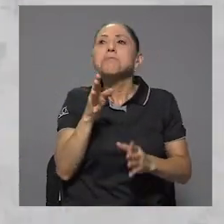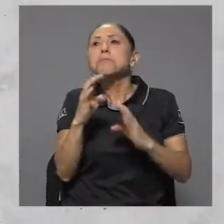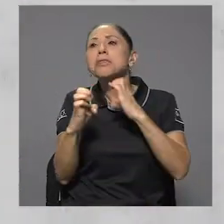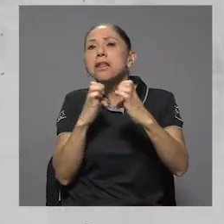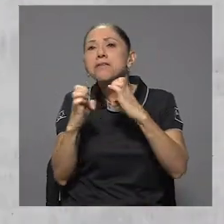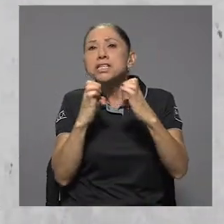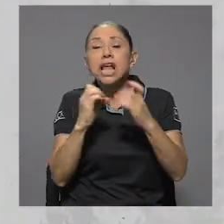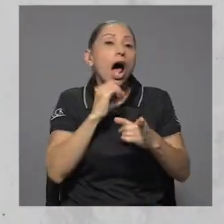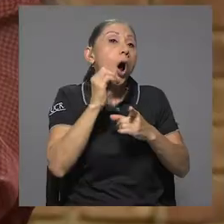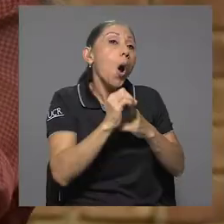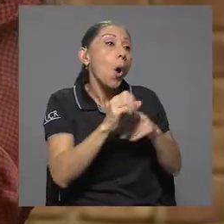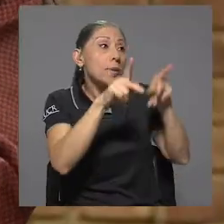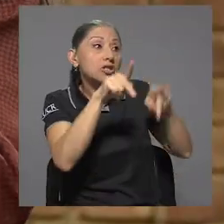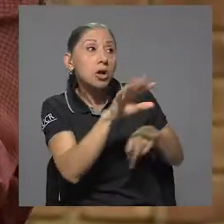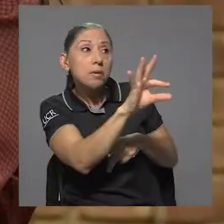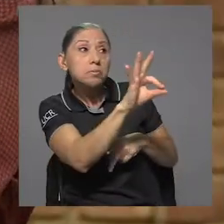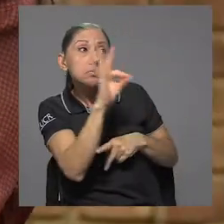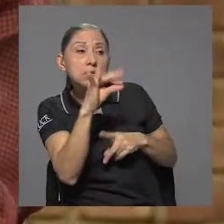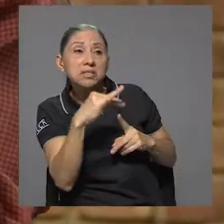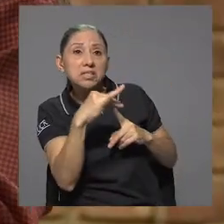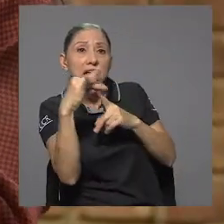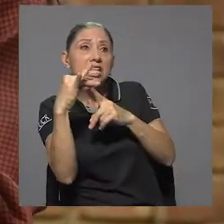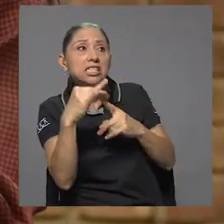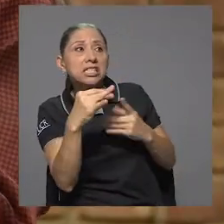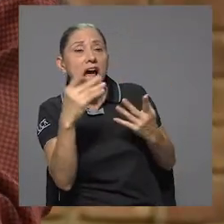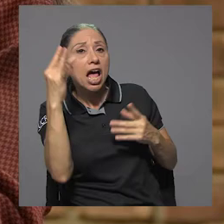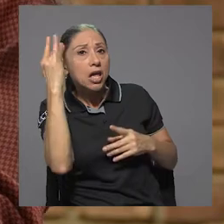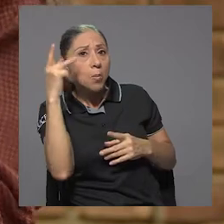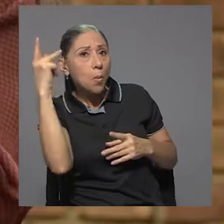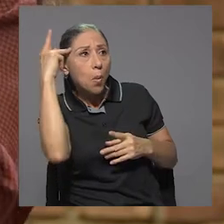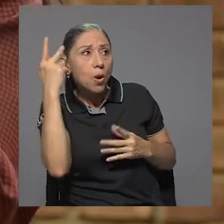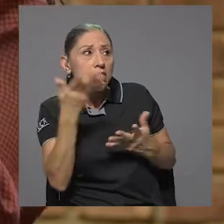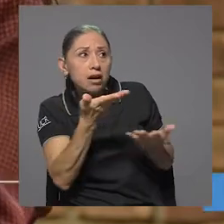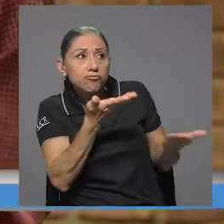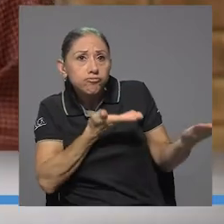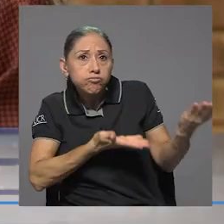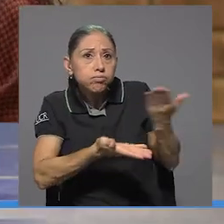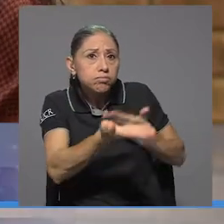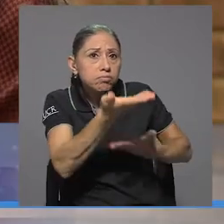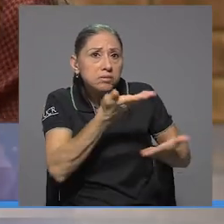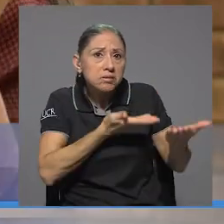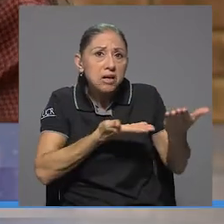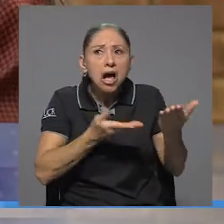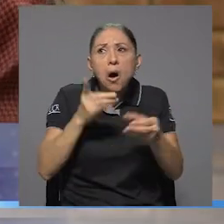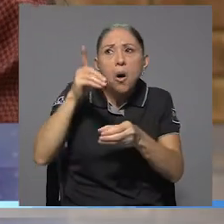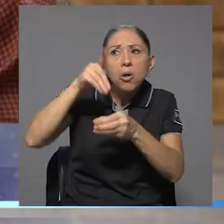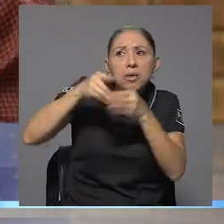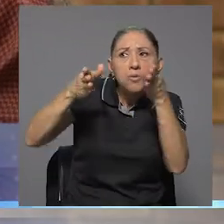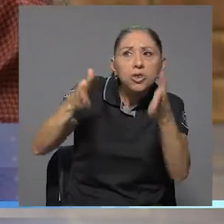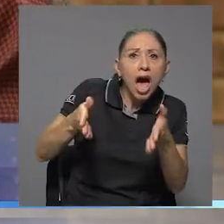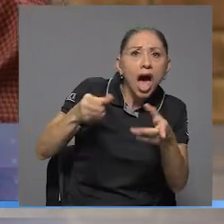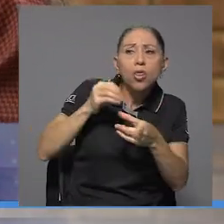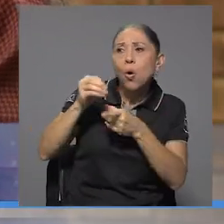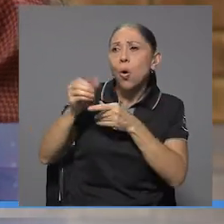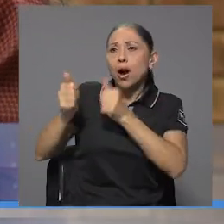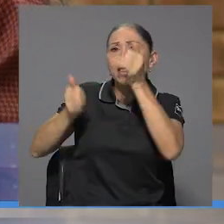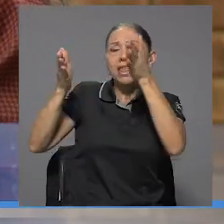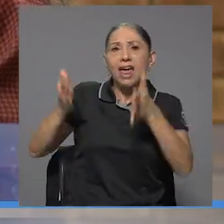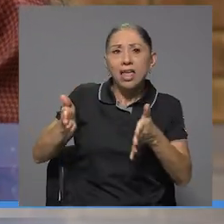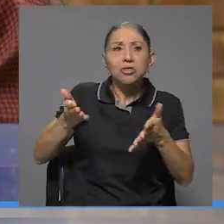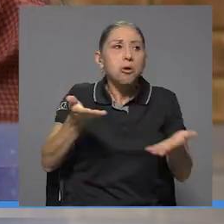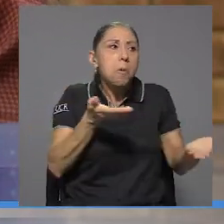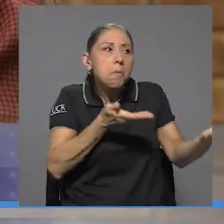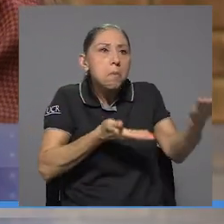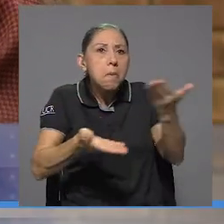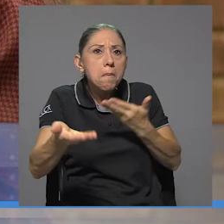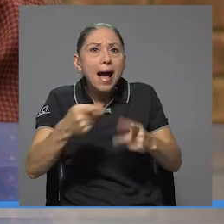un politólogo, incluso entre los periodistas el politólogo puede que esté el candidato o un diputado, pero aquí hay el elemento